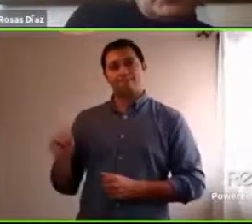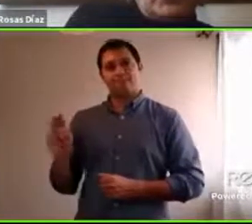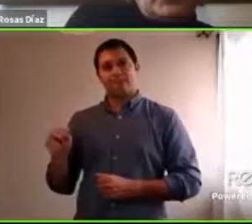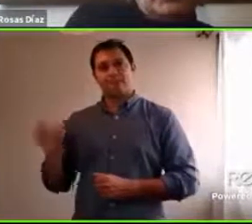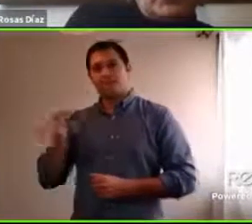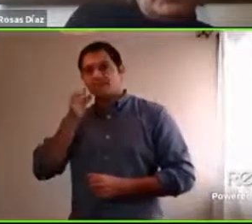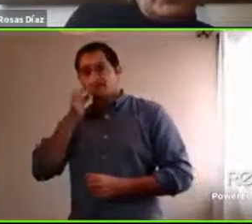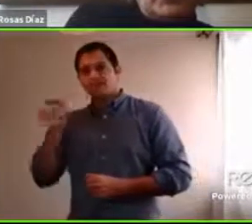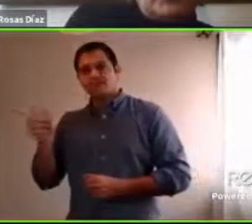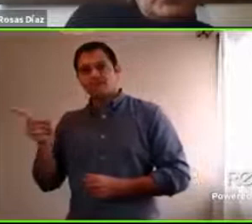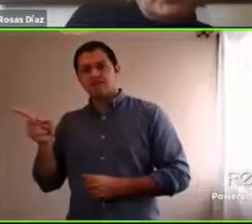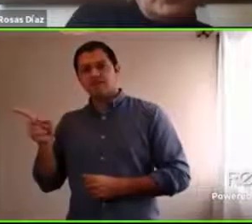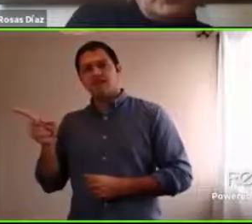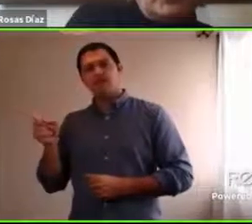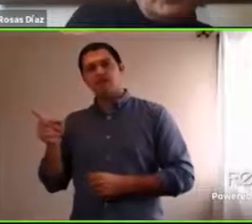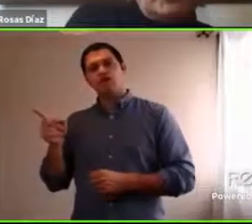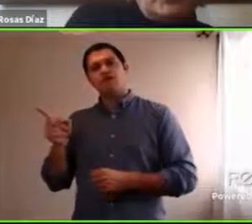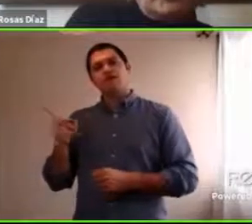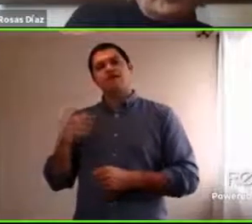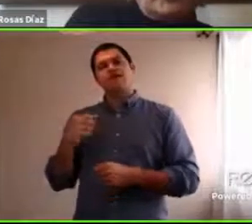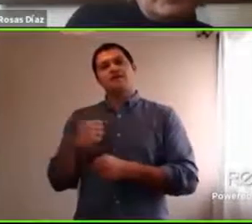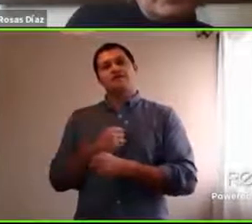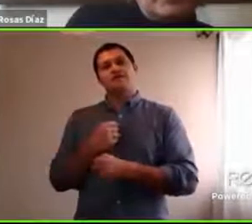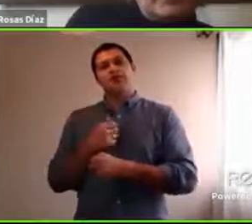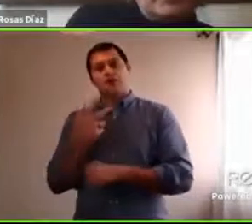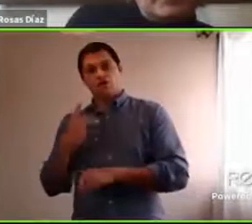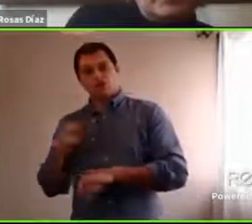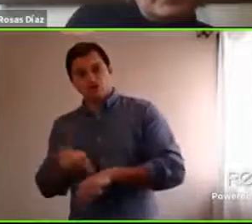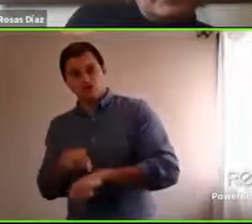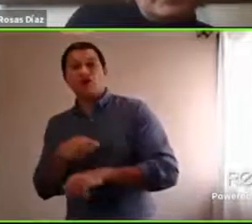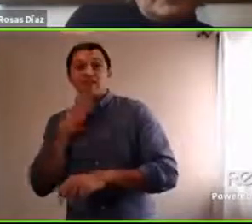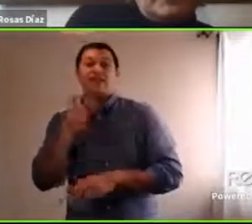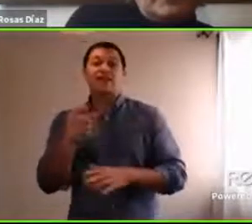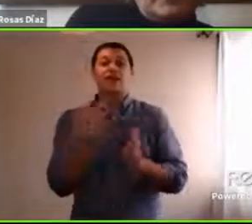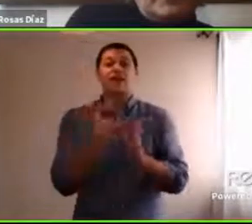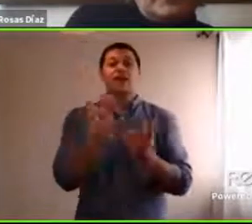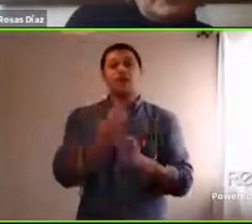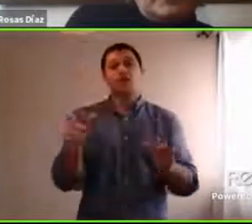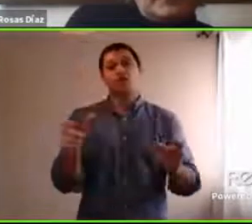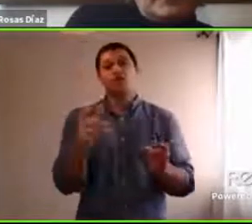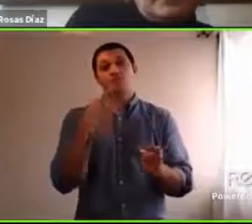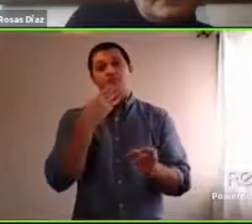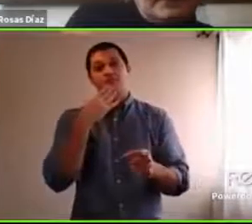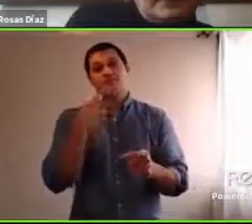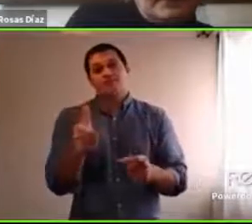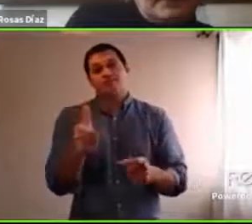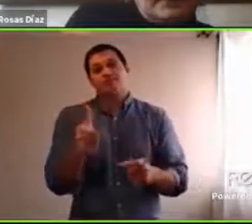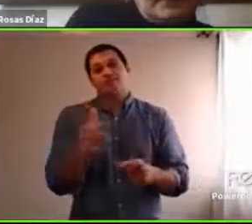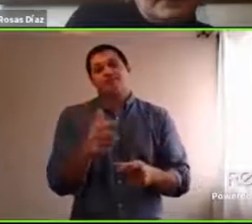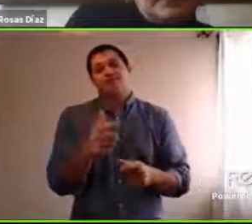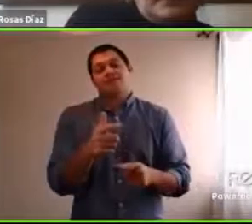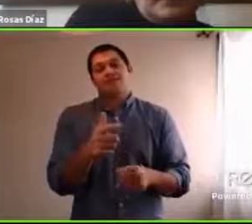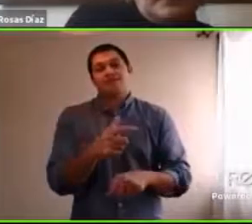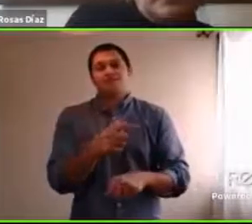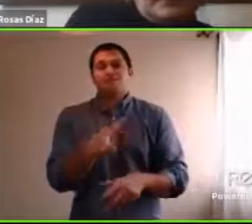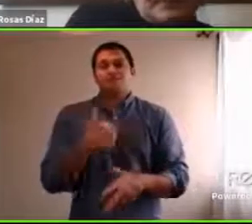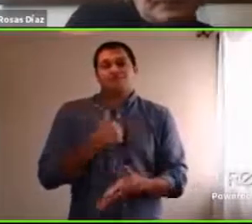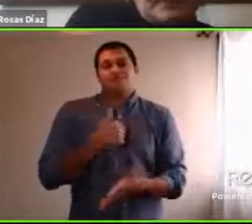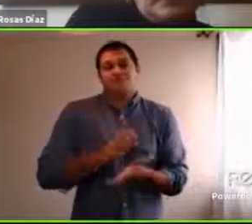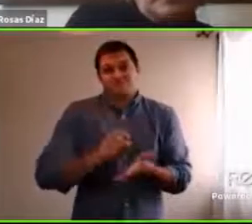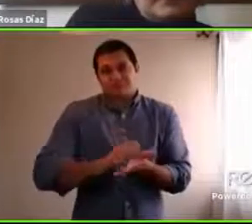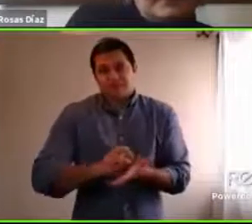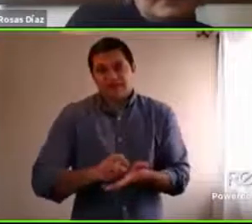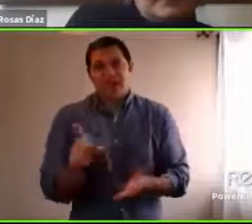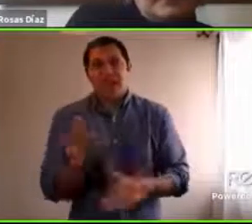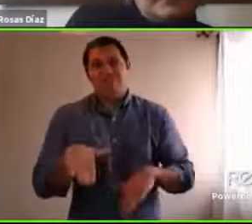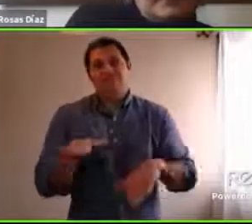de colegio depende del grado de autonomía que tenga bueno también tal vez va a tener que bajar como esa exigencia de que tal vez los chicos